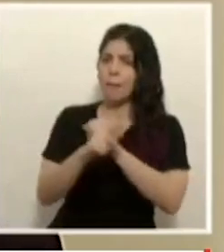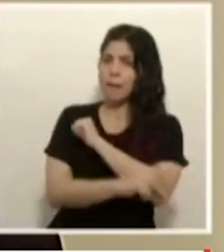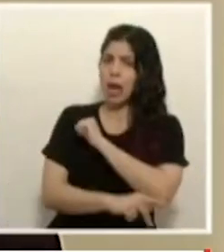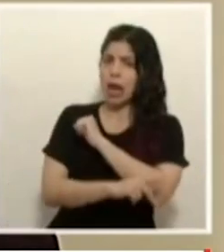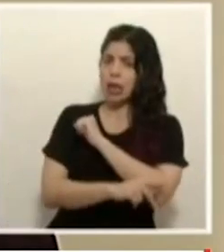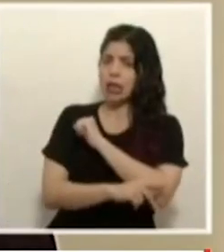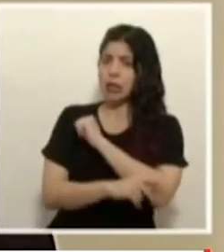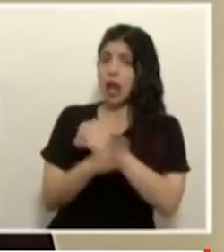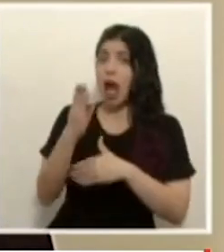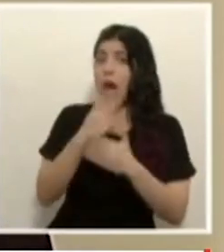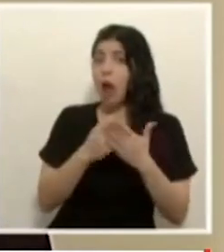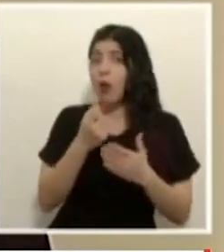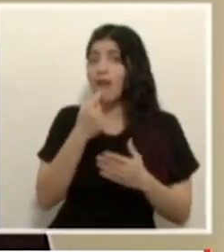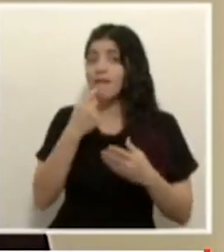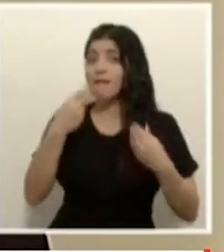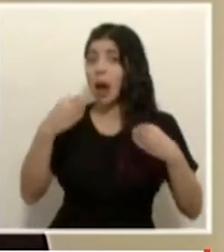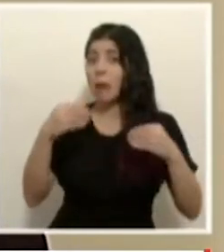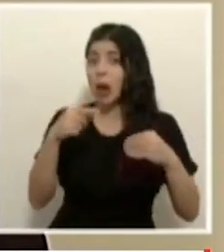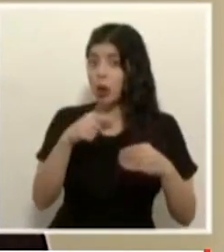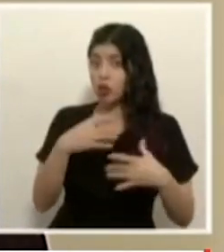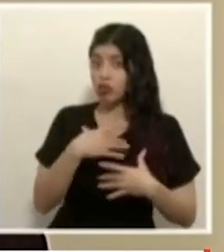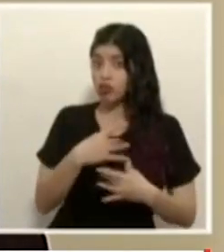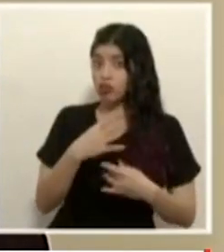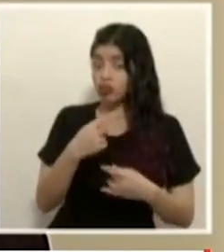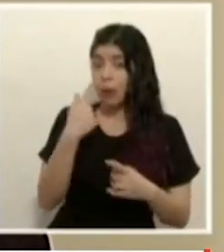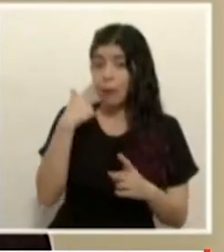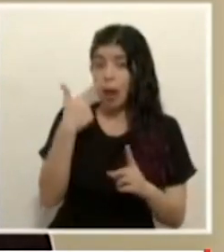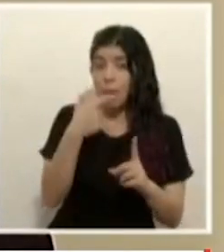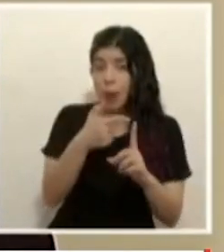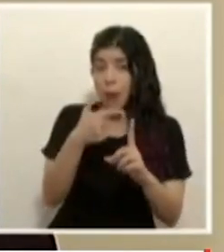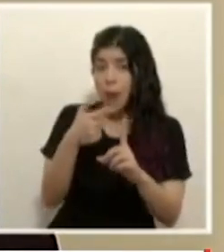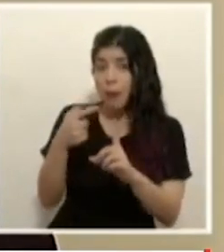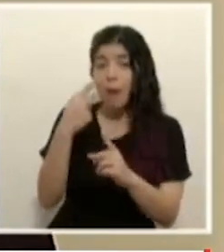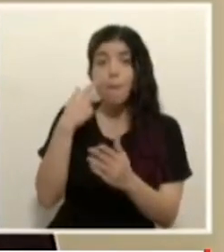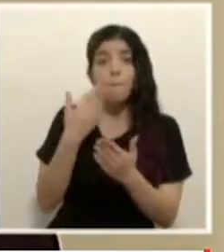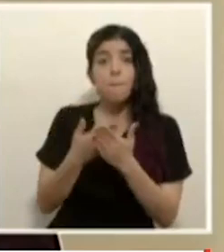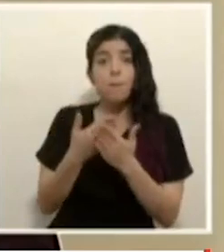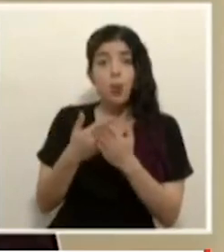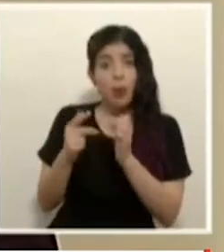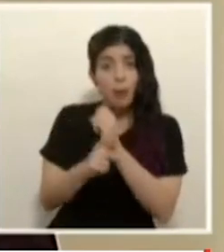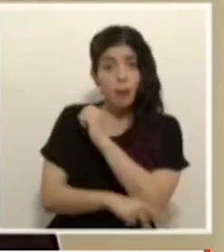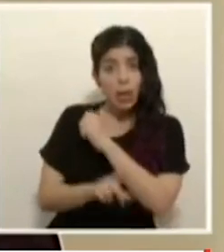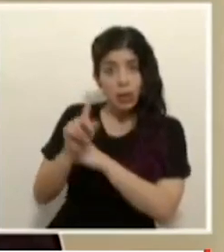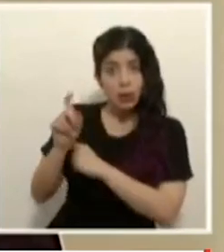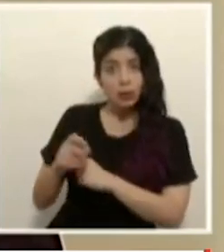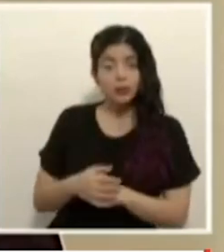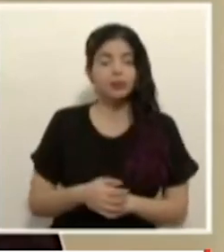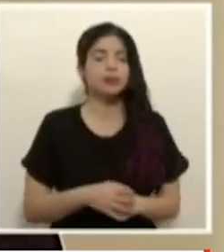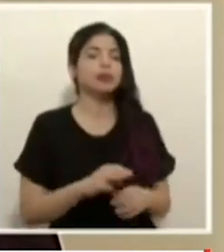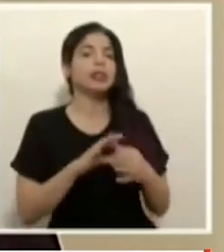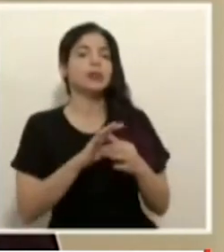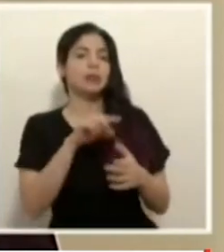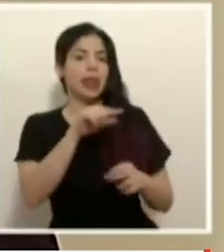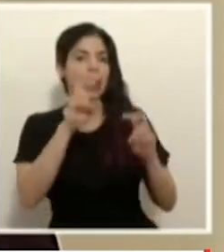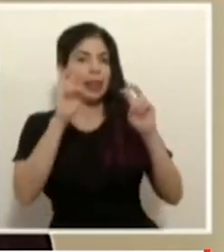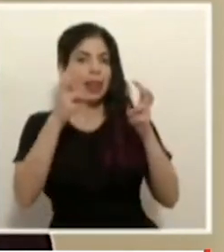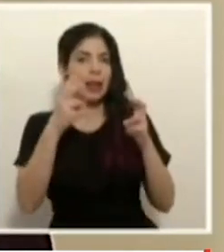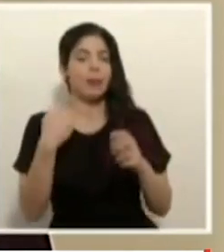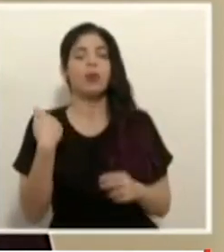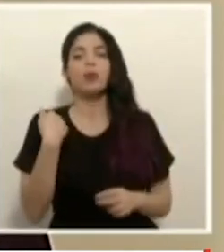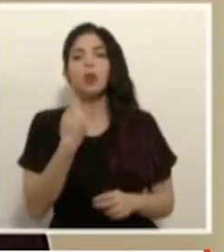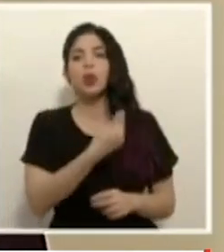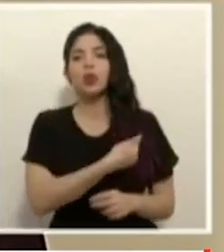farmacéutica que ha mostrado interés en hacer pruebas en nuestro país? señor ministro si con respecto a este tema nosotros pues